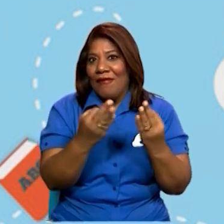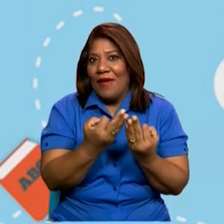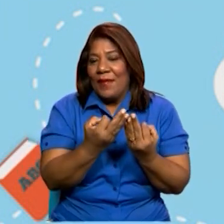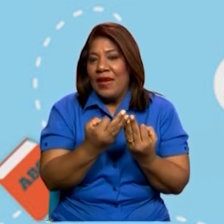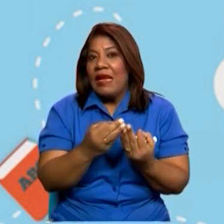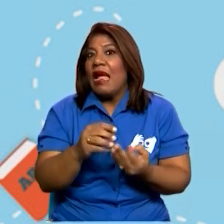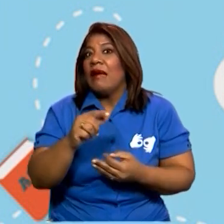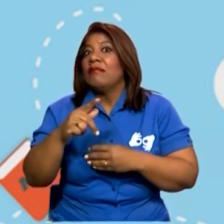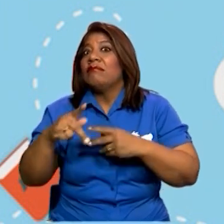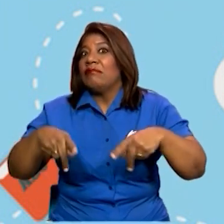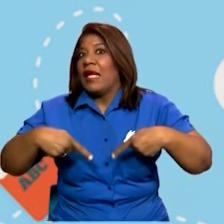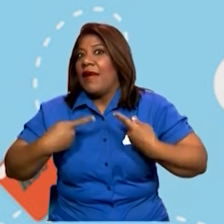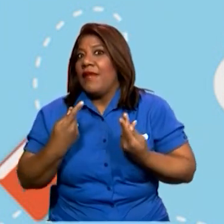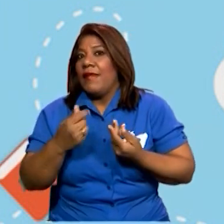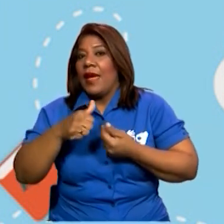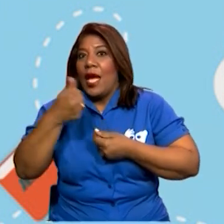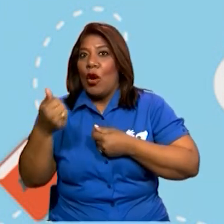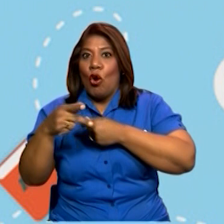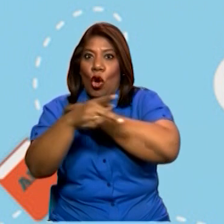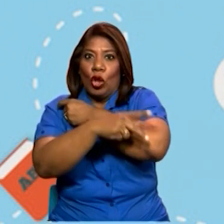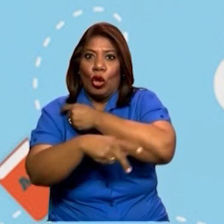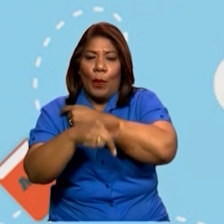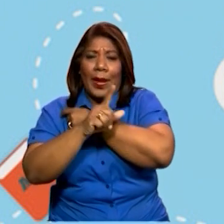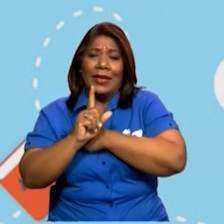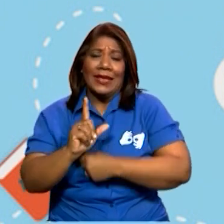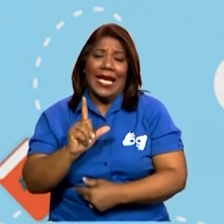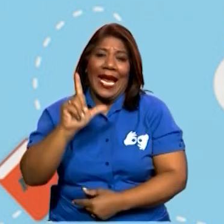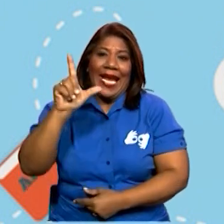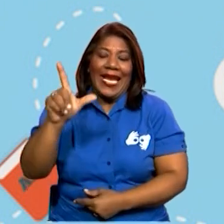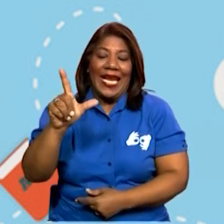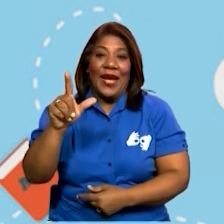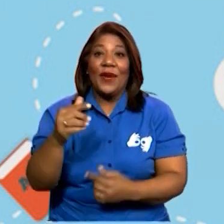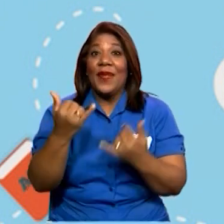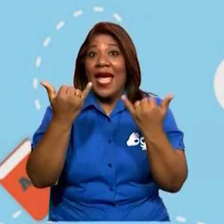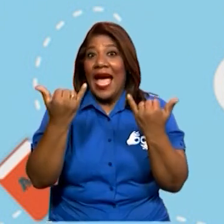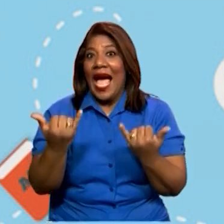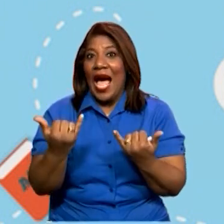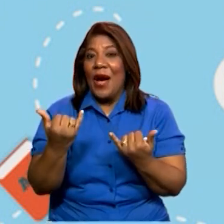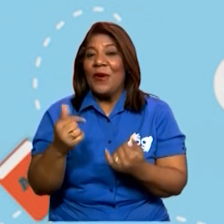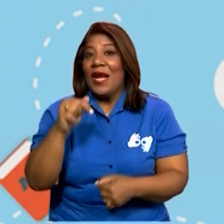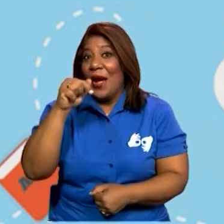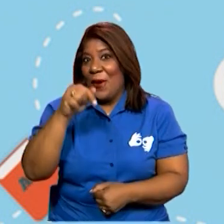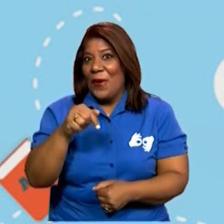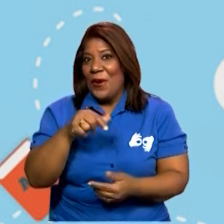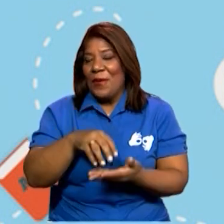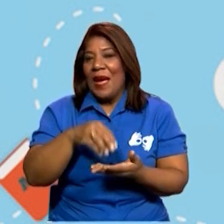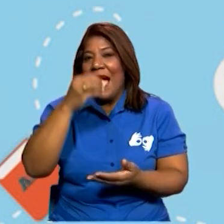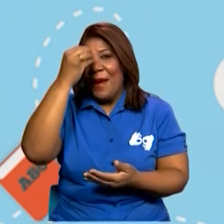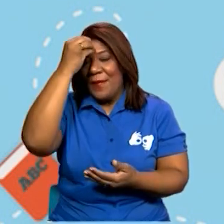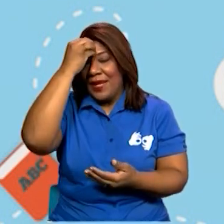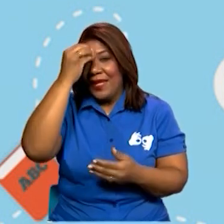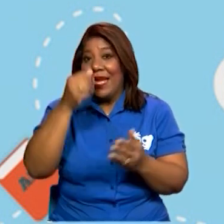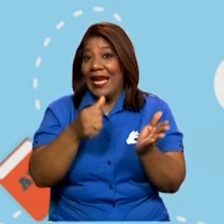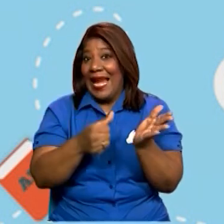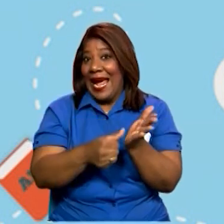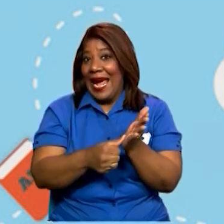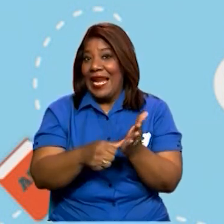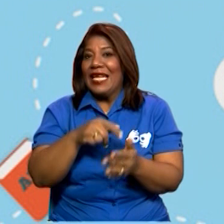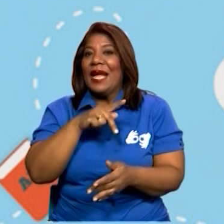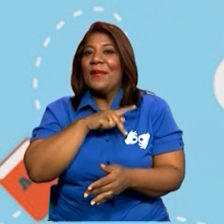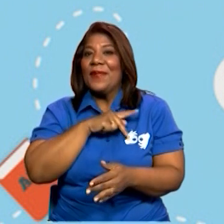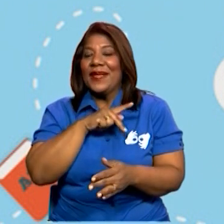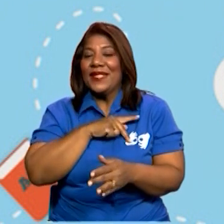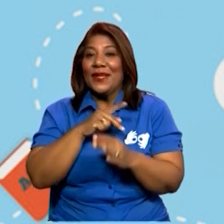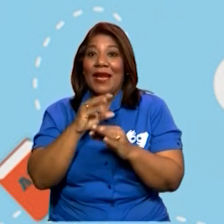tipos de cartas, pero en esta oportunidad trabajaremos solamente la familiar y la personal. Aquí